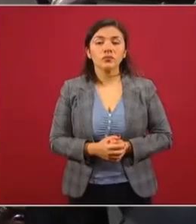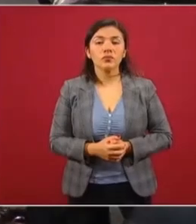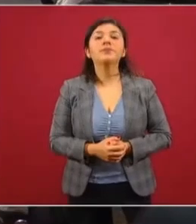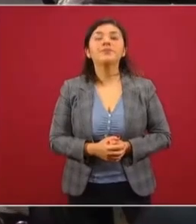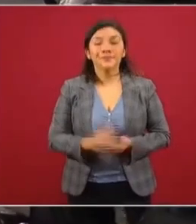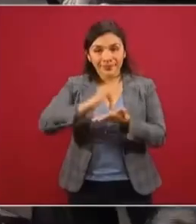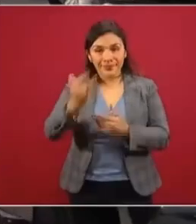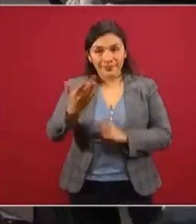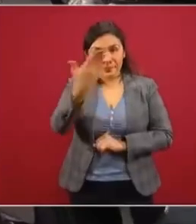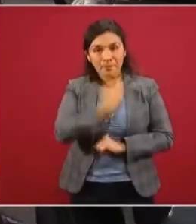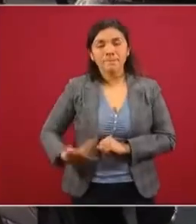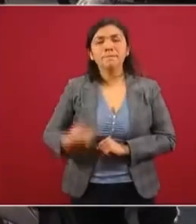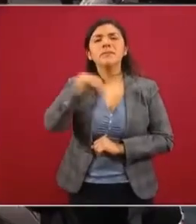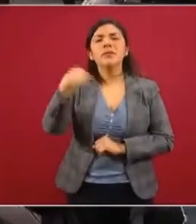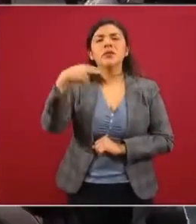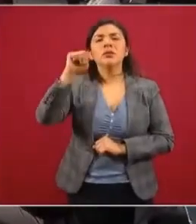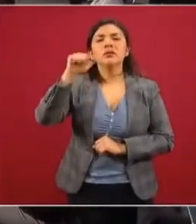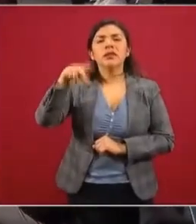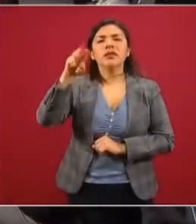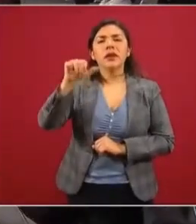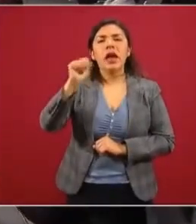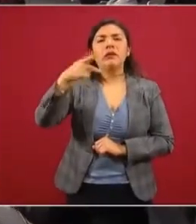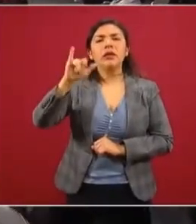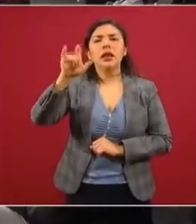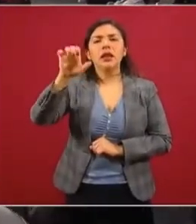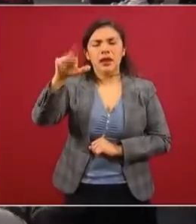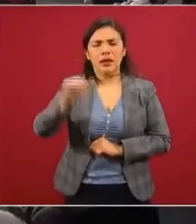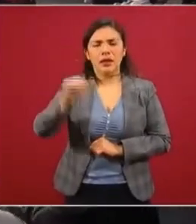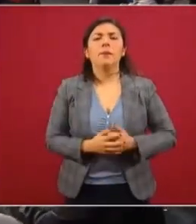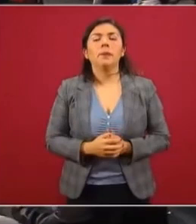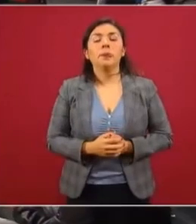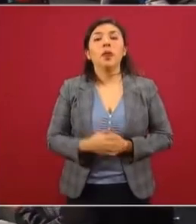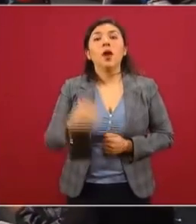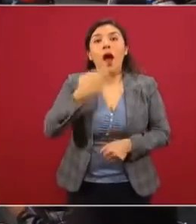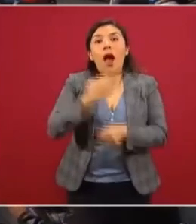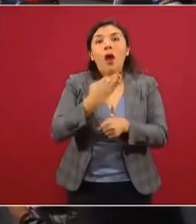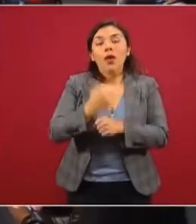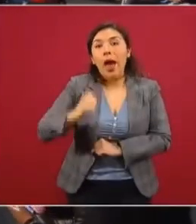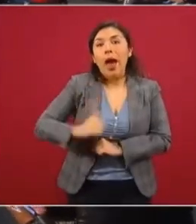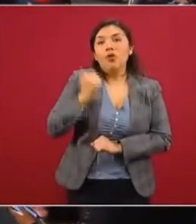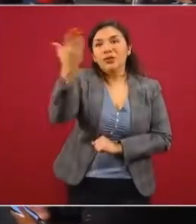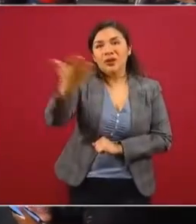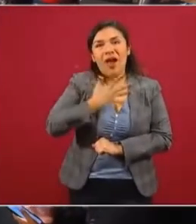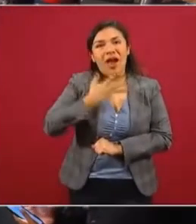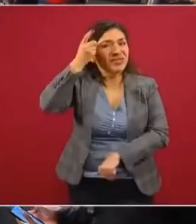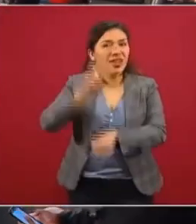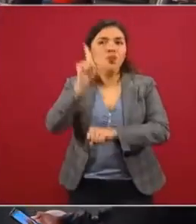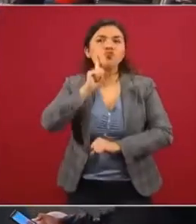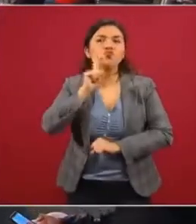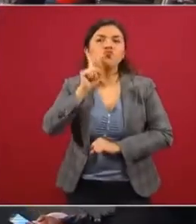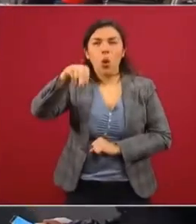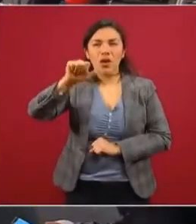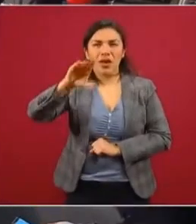Gracias, señor presidente. Sandra Aguilera, de Grupo Larza Comunicaciones. Aprovechando que está la directora de Conacyt, quisiera hacerle una pregunta.